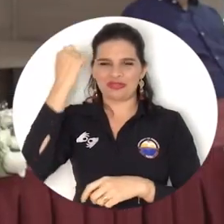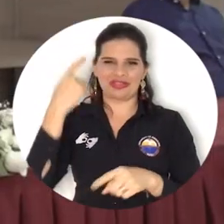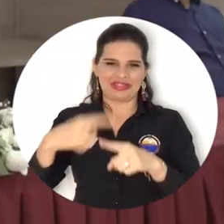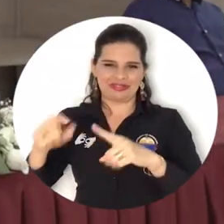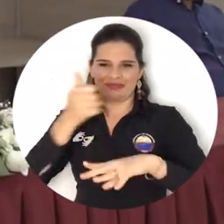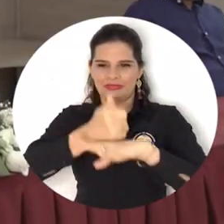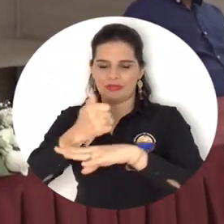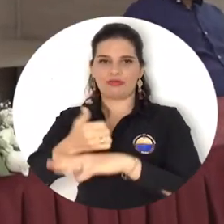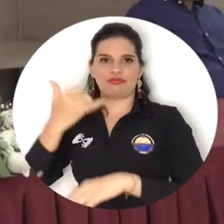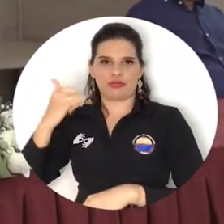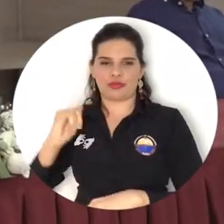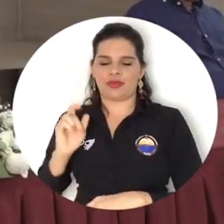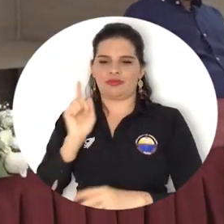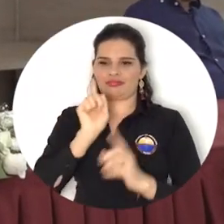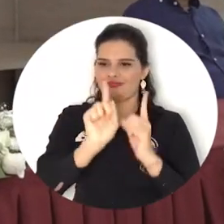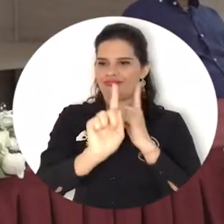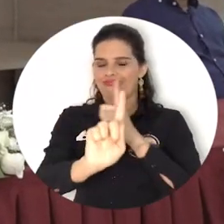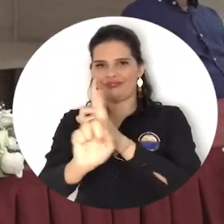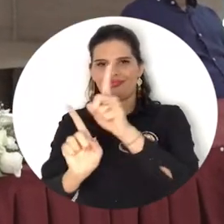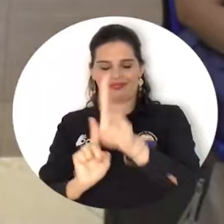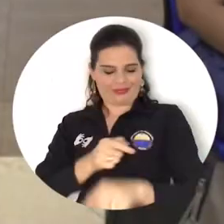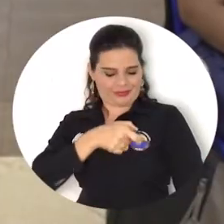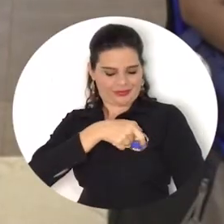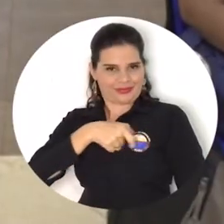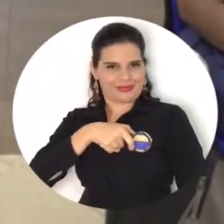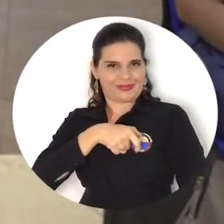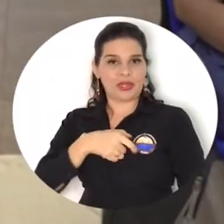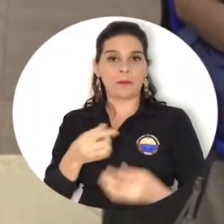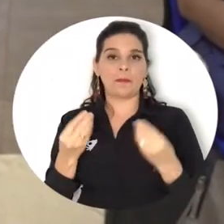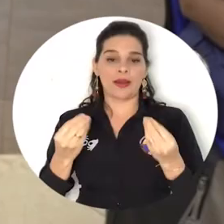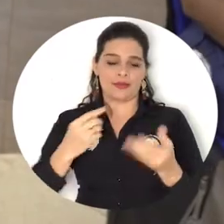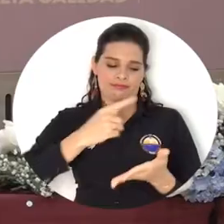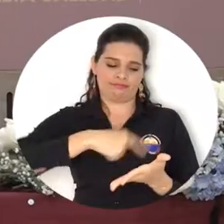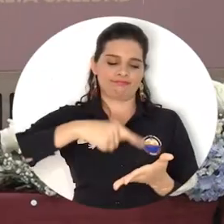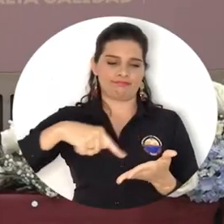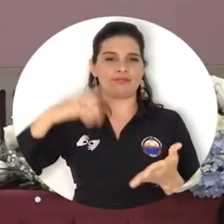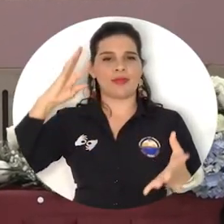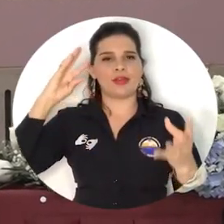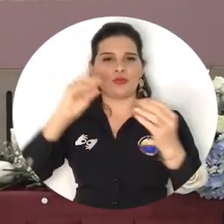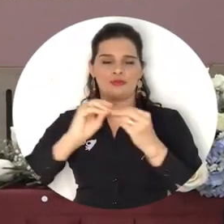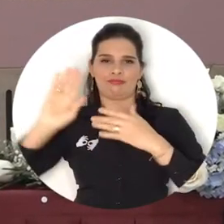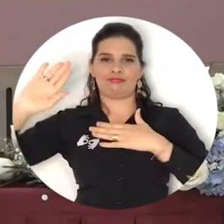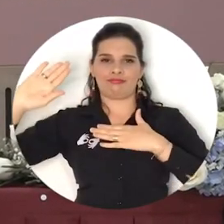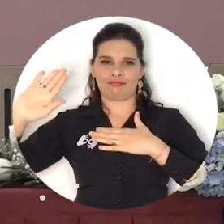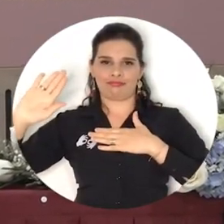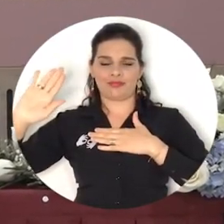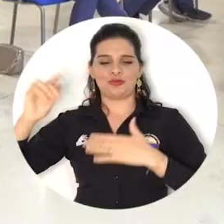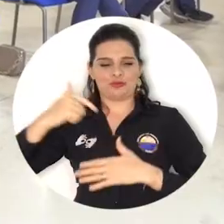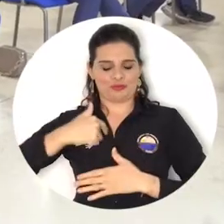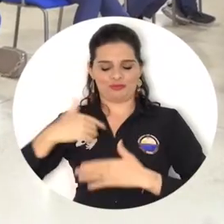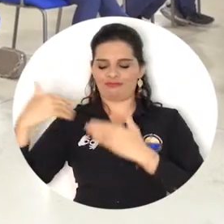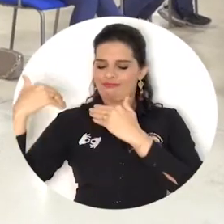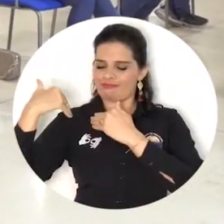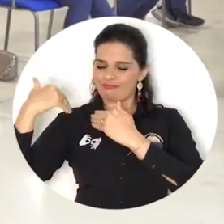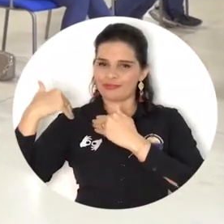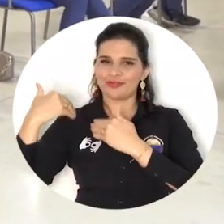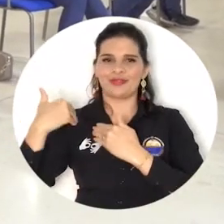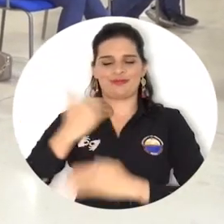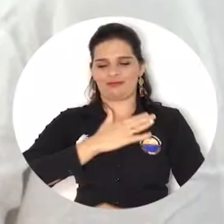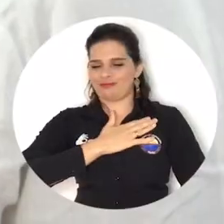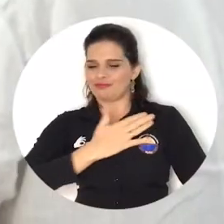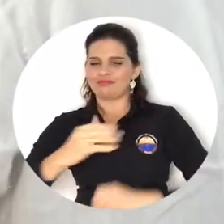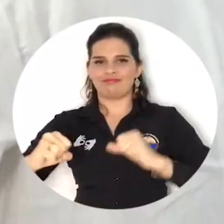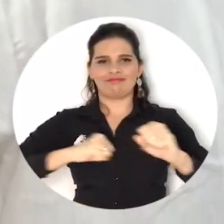psicólogos se les colocaron las placas en sus uniformes para posteriormente firmar el compromiso ético que ratifica su entrega, responsabilidad